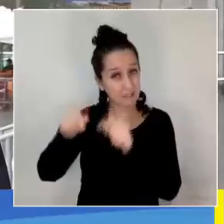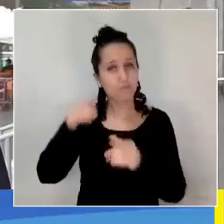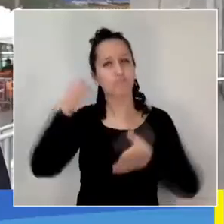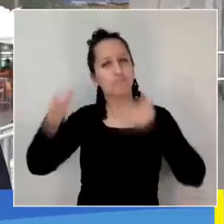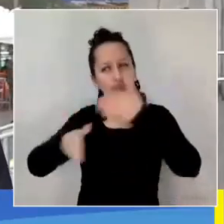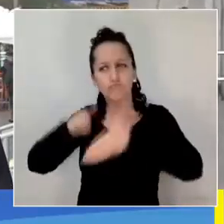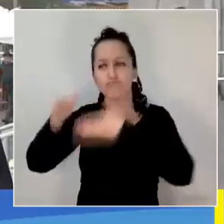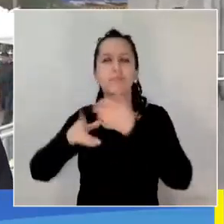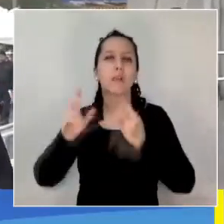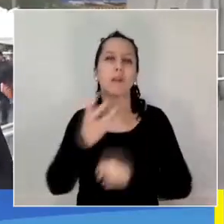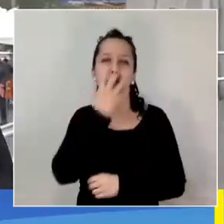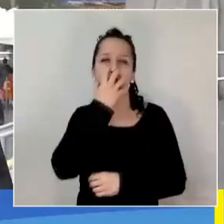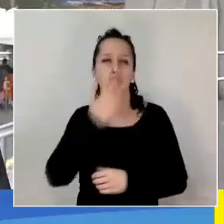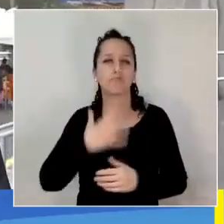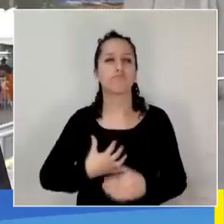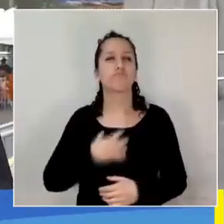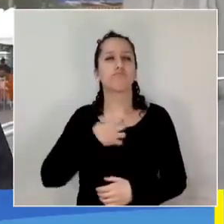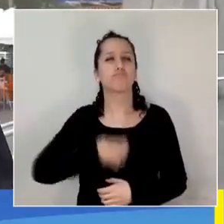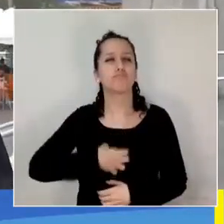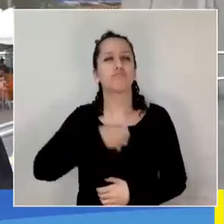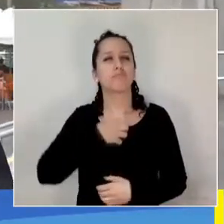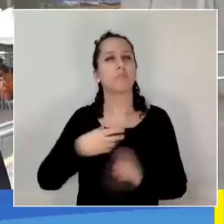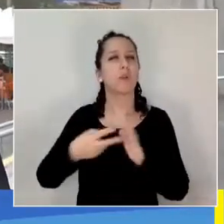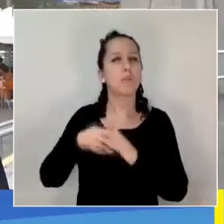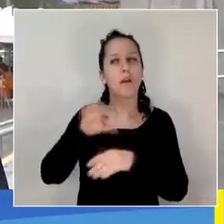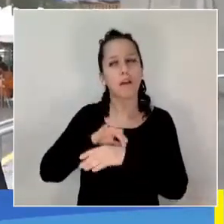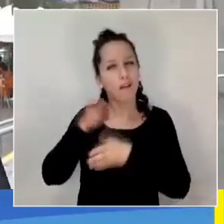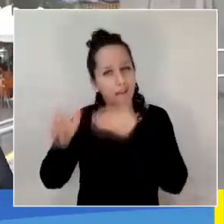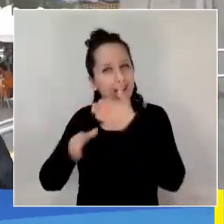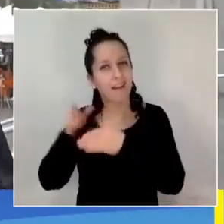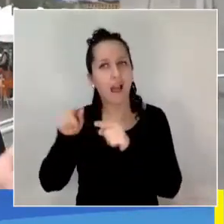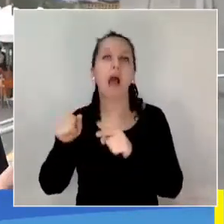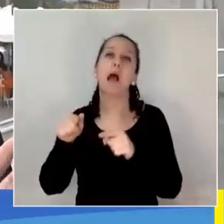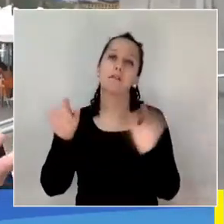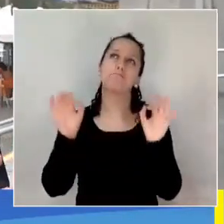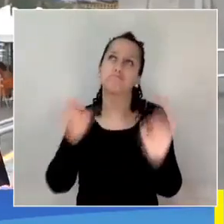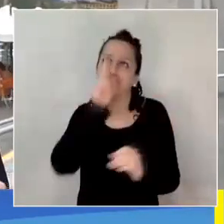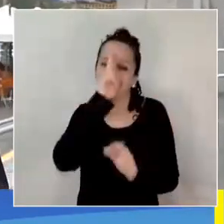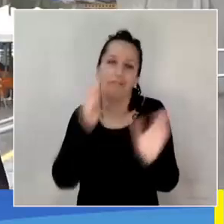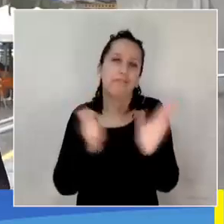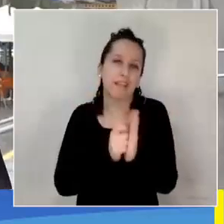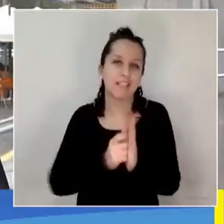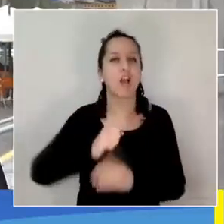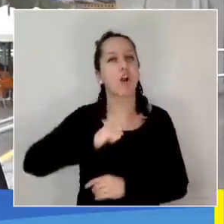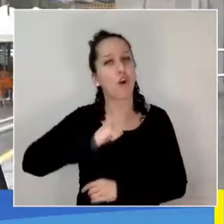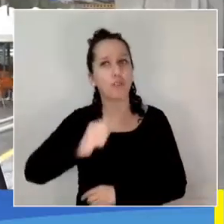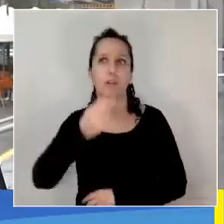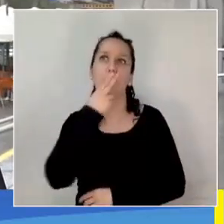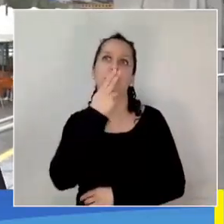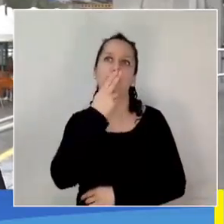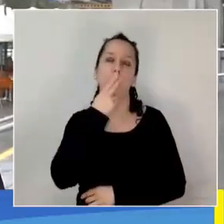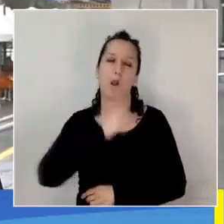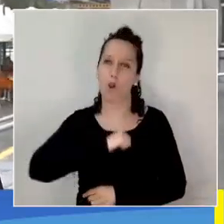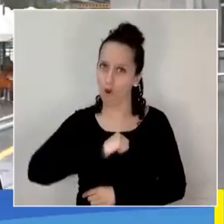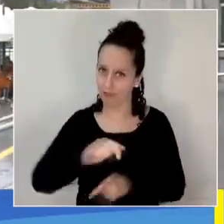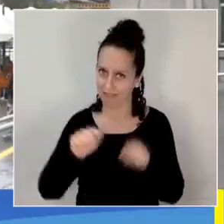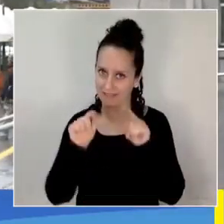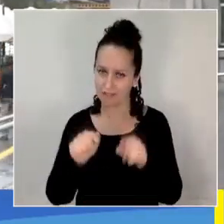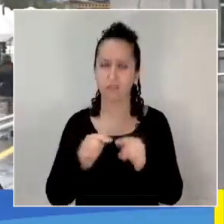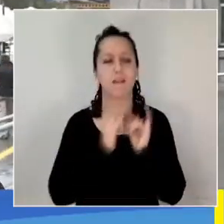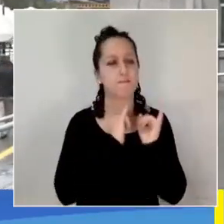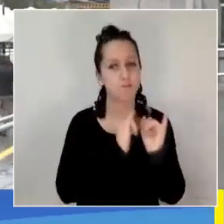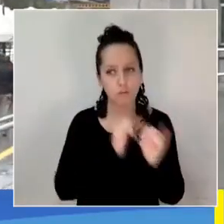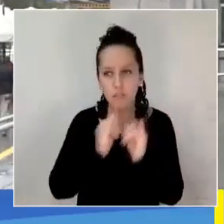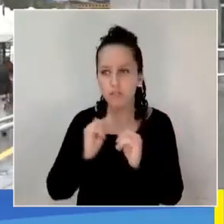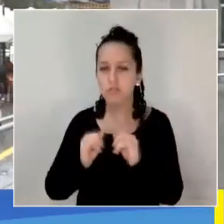respiratorias agudas. Es por esto que se realizó una importante feria contra el tabaquismo, donde se entregó información,